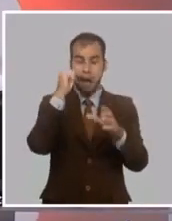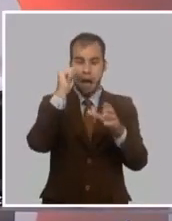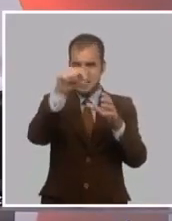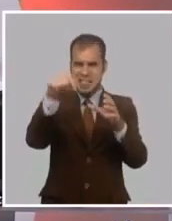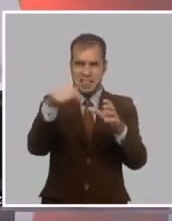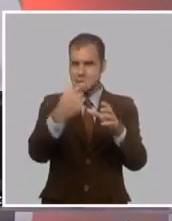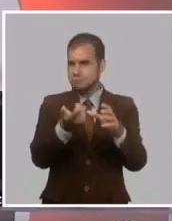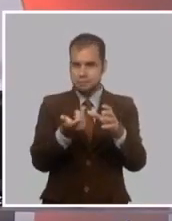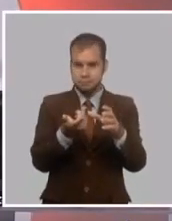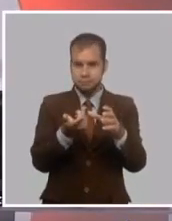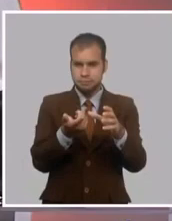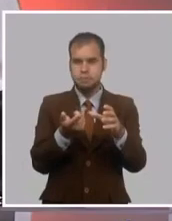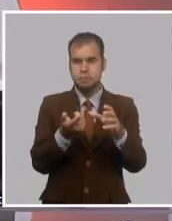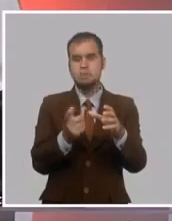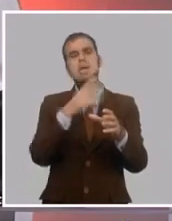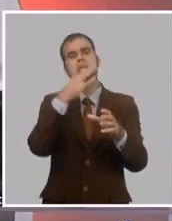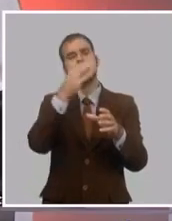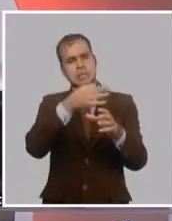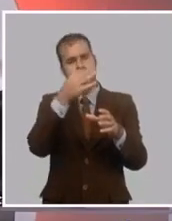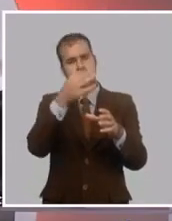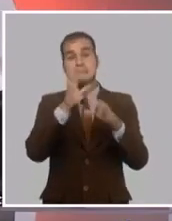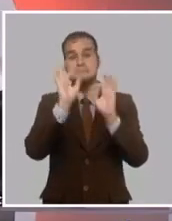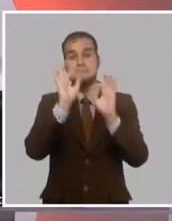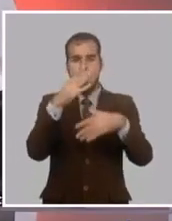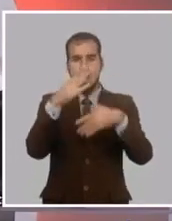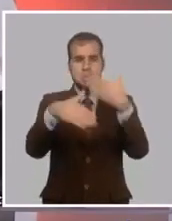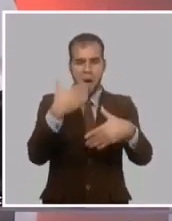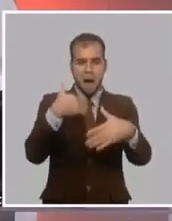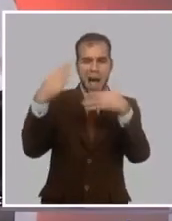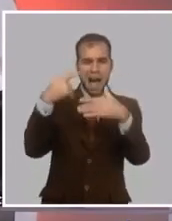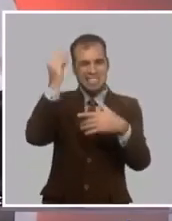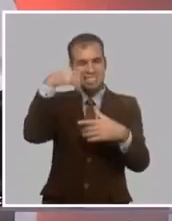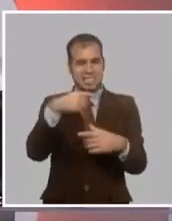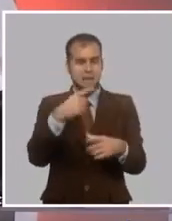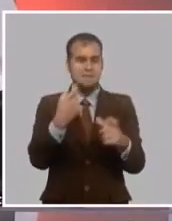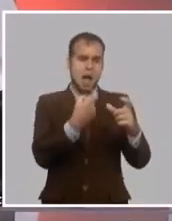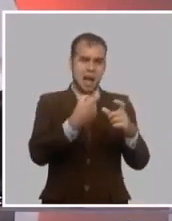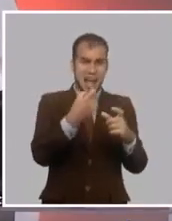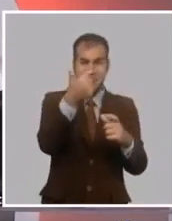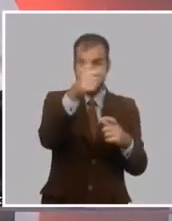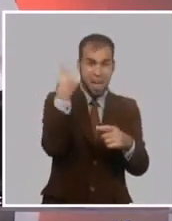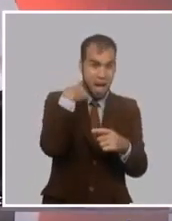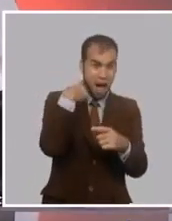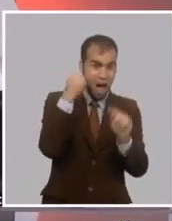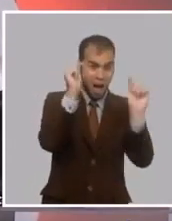que no puede reproducirse los mismos problemas de la guerra del 68